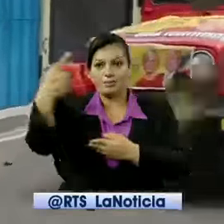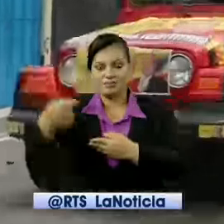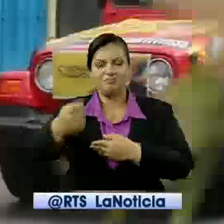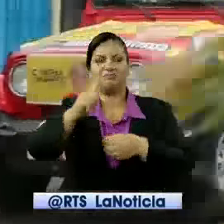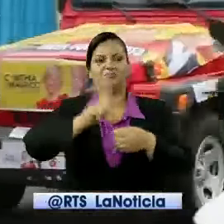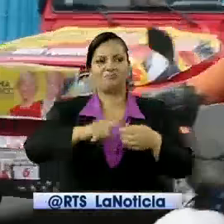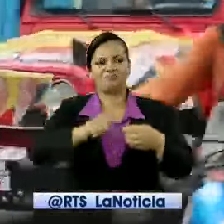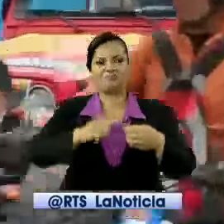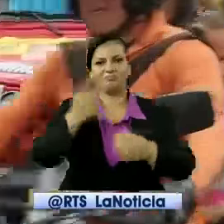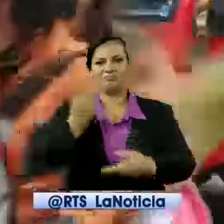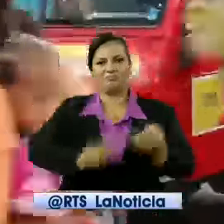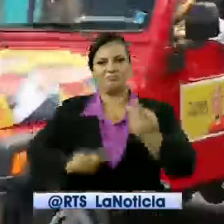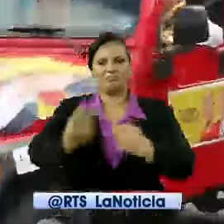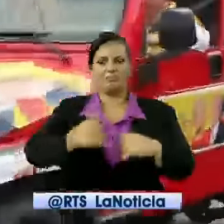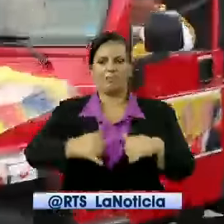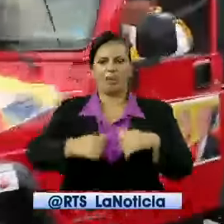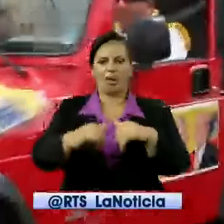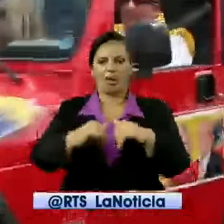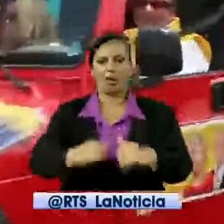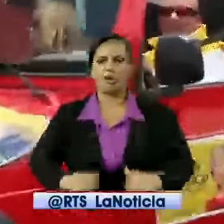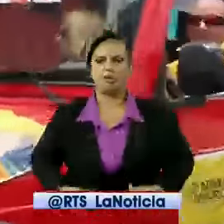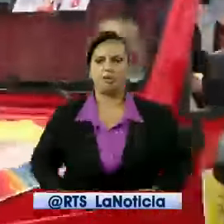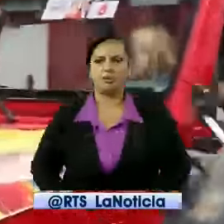Informó Jorge Salazar.